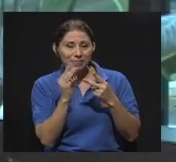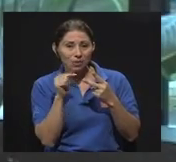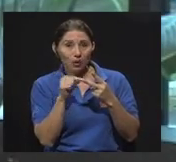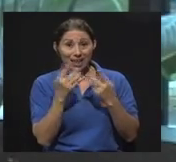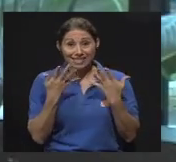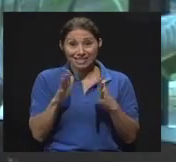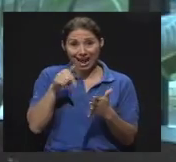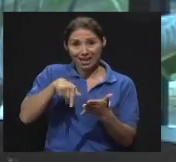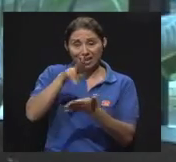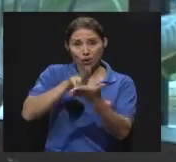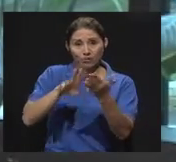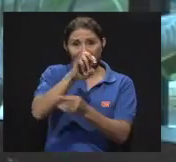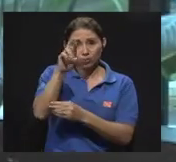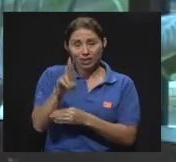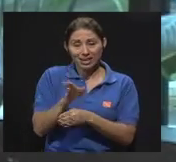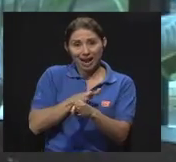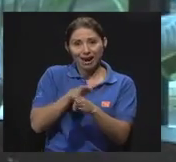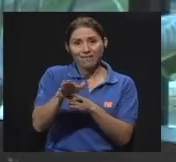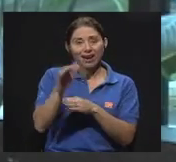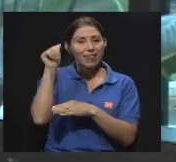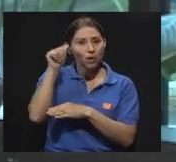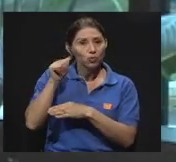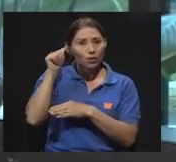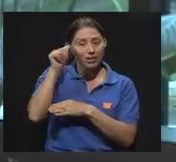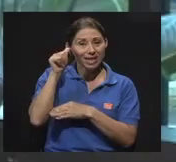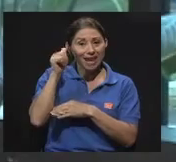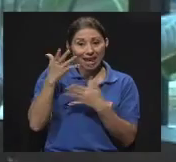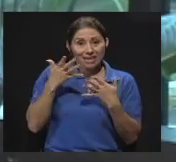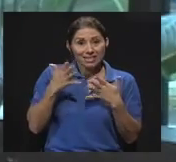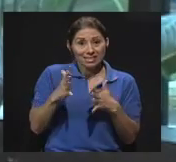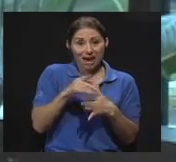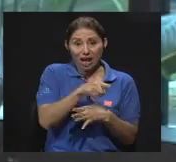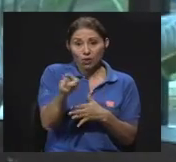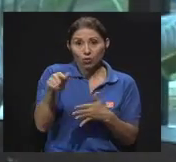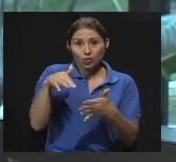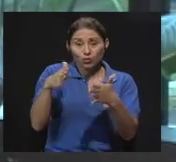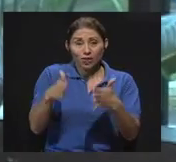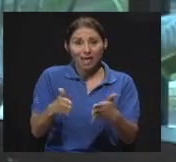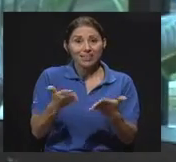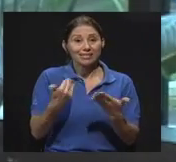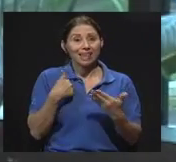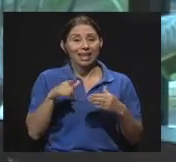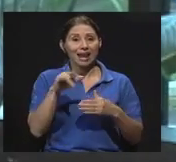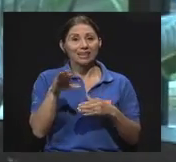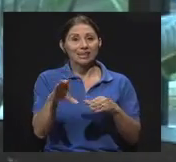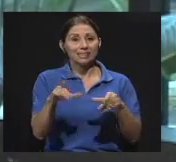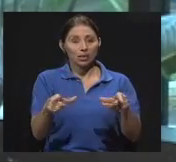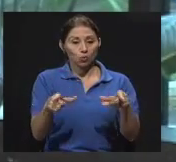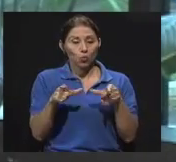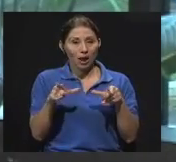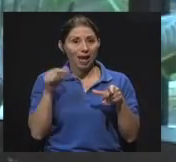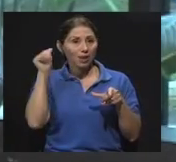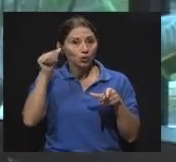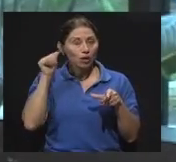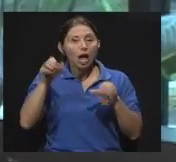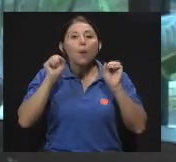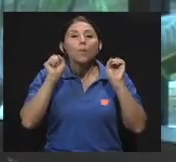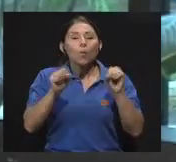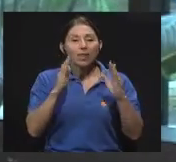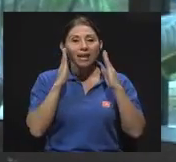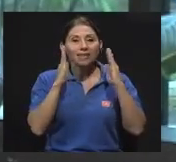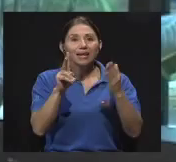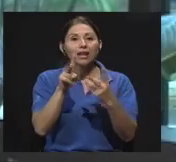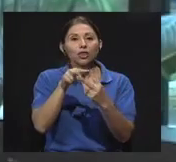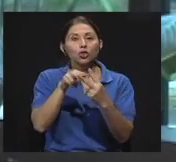Universidad de Costa Rica, en la carrera de audiología, los muchachos que salgan con licenciatura en audiología ya van a poder atender los dos problemas, los problemas del